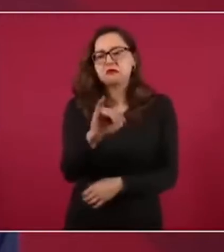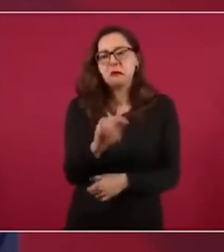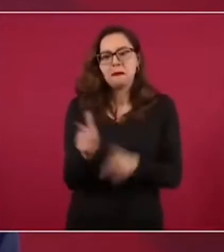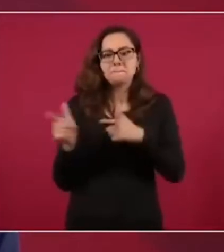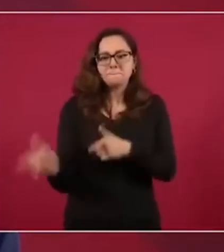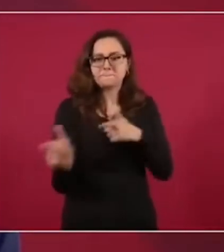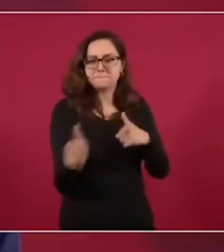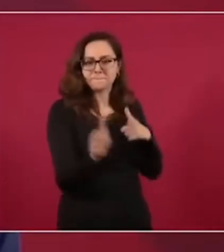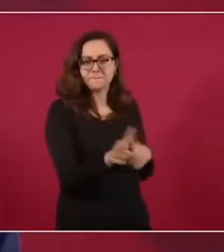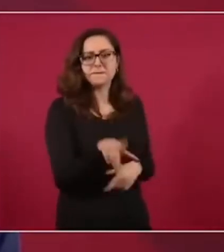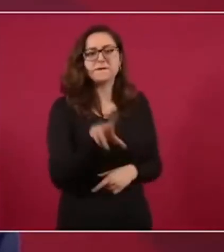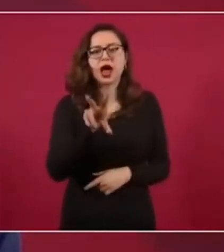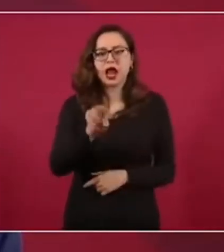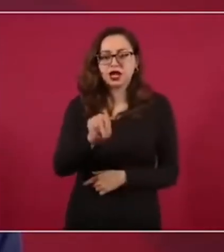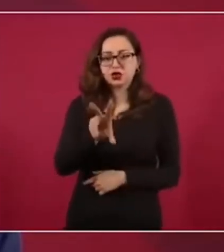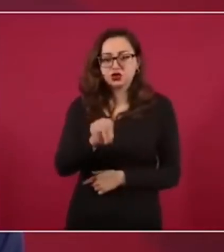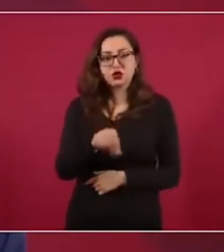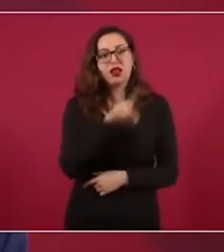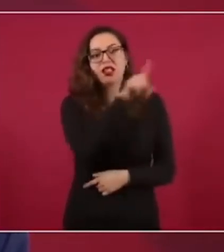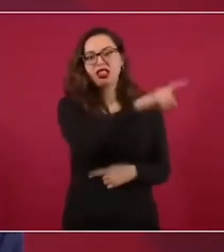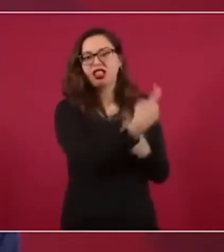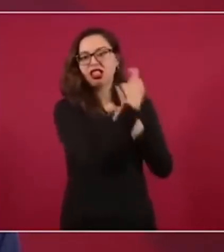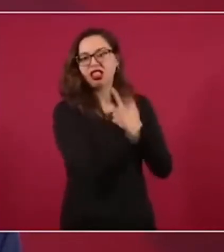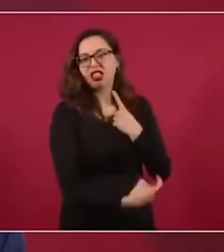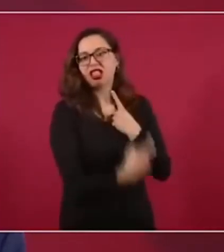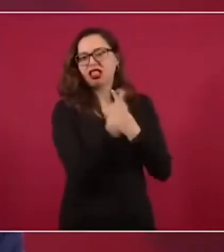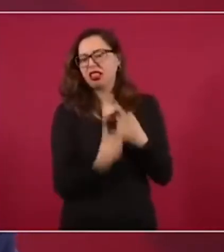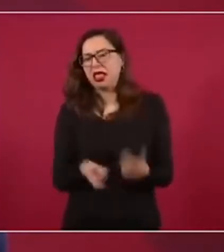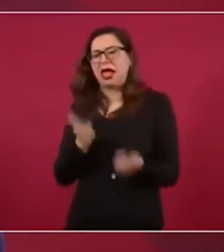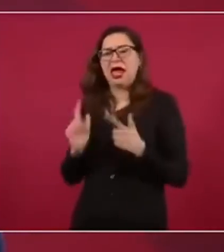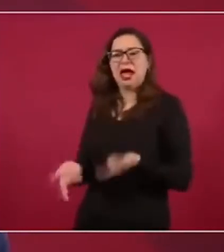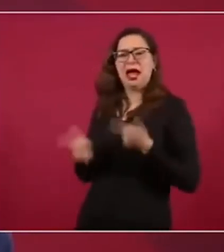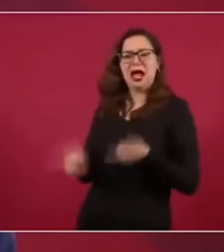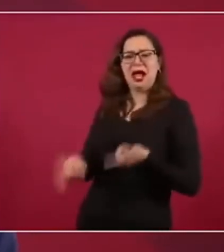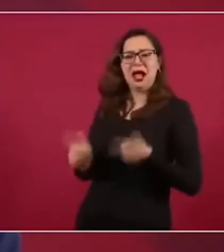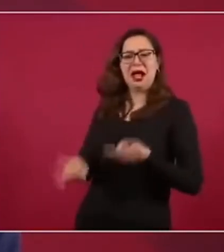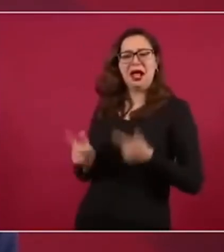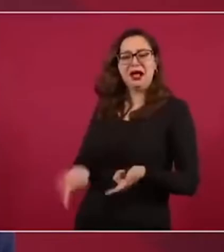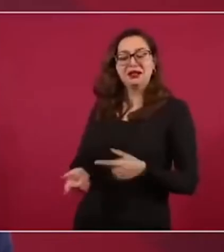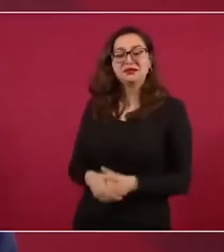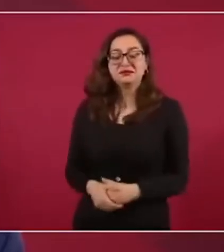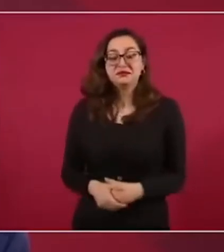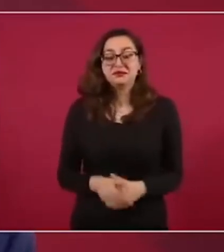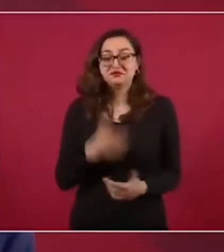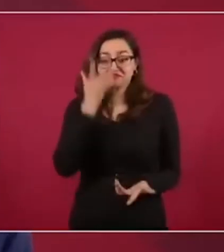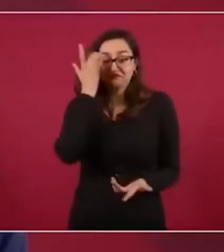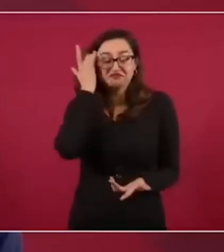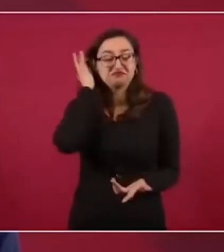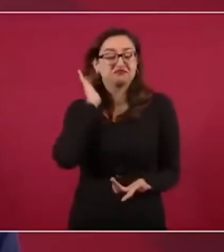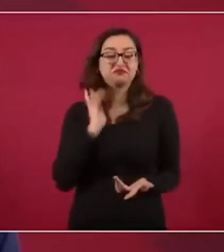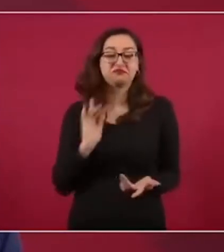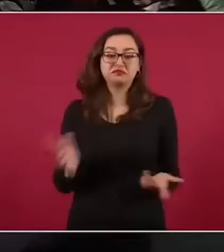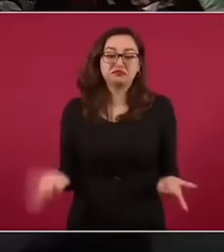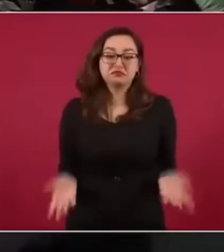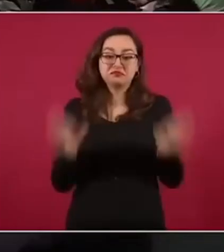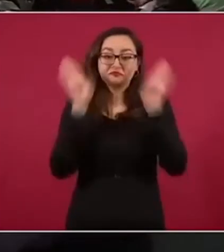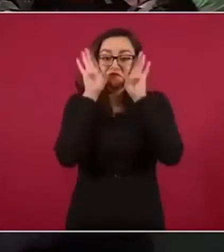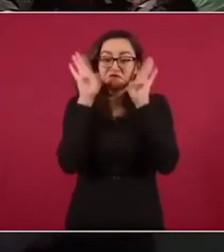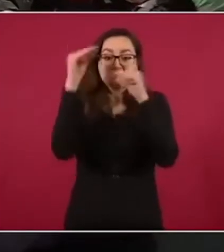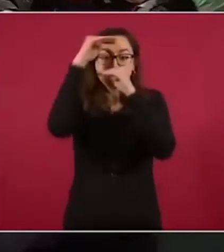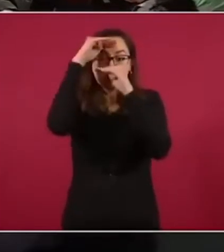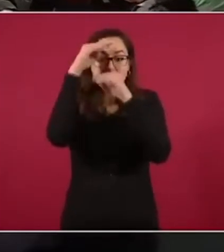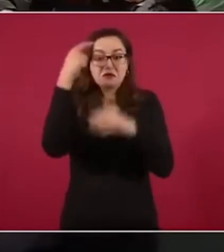balazos y por lo general, porque ese es el pensamiento conservador,